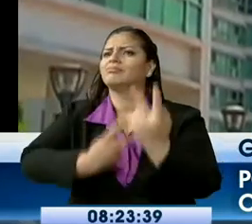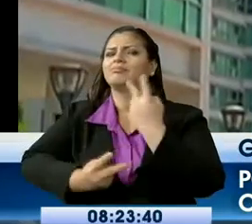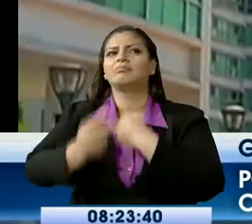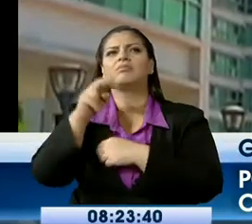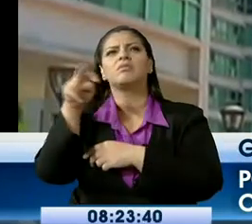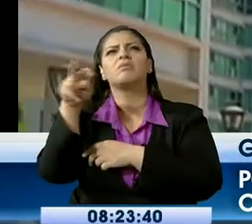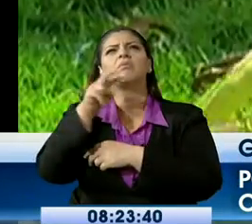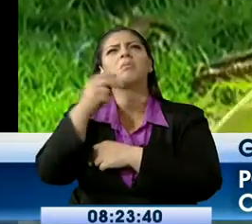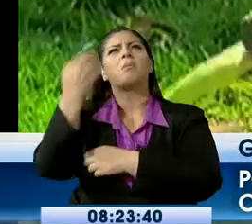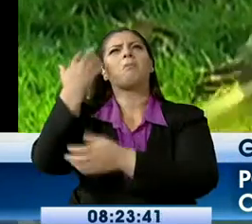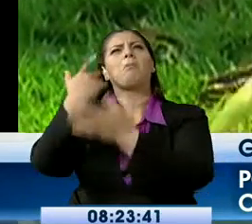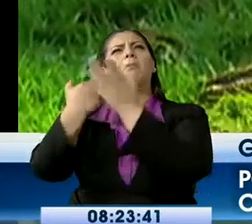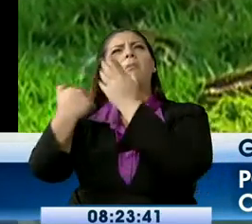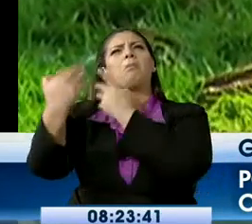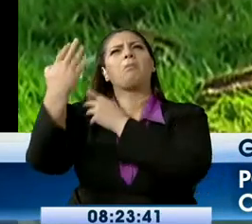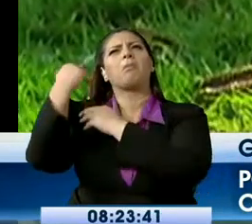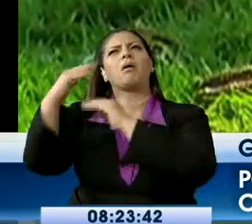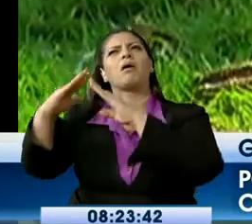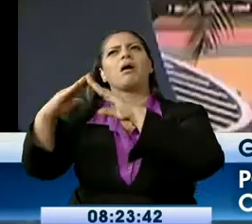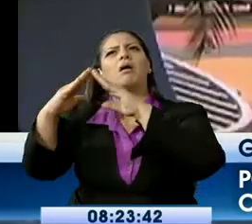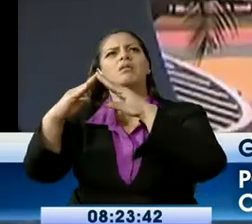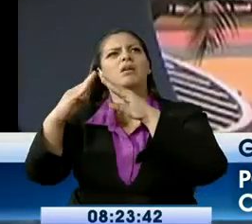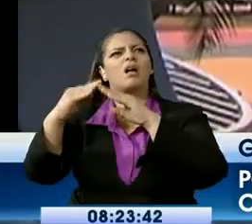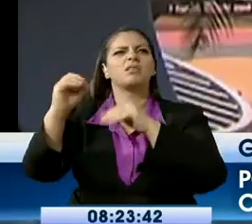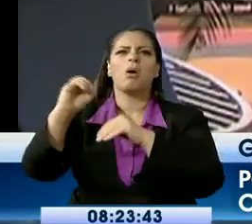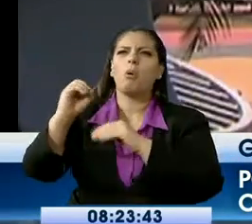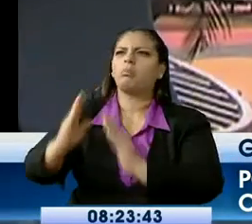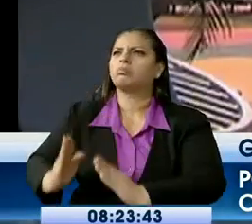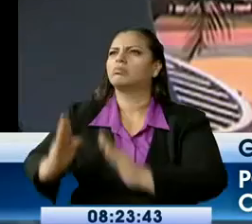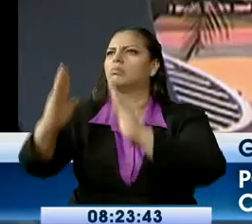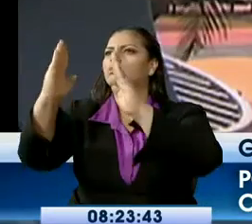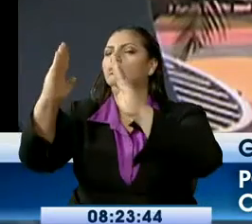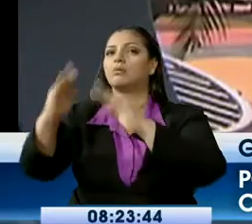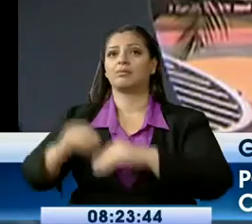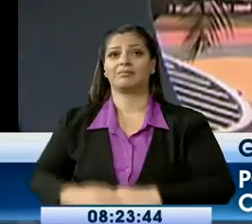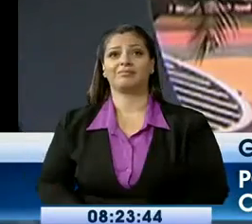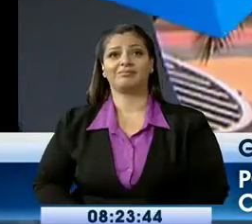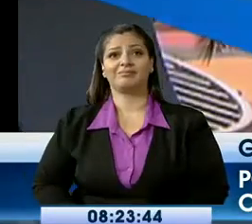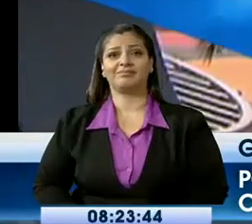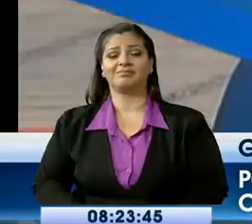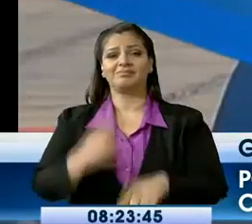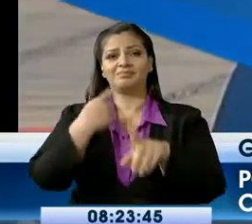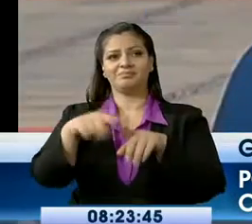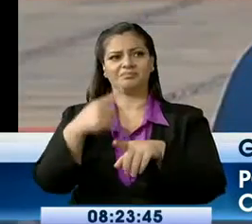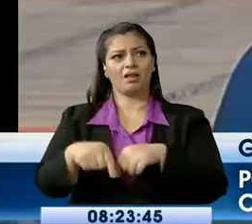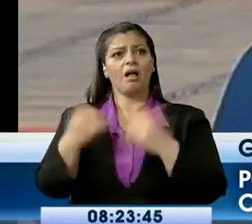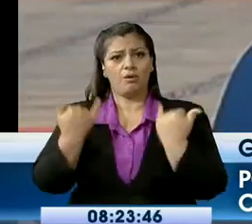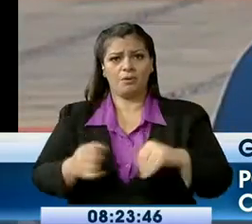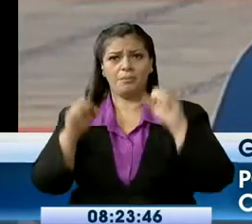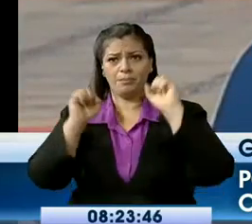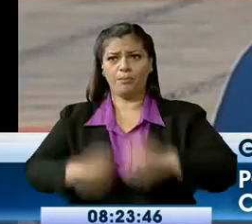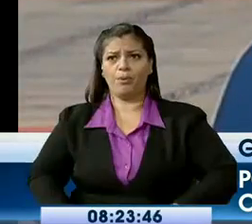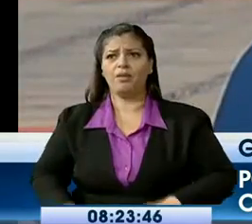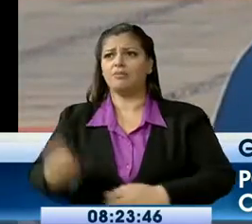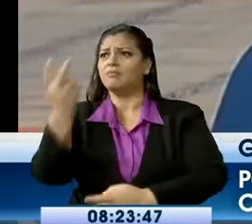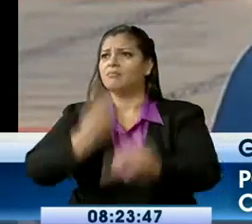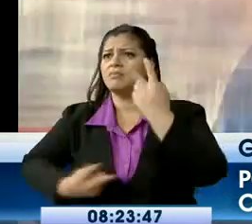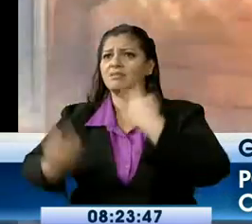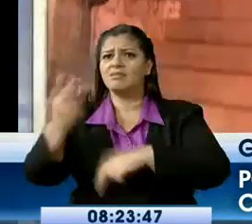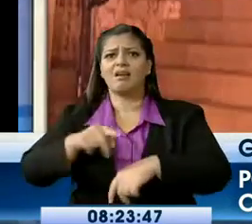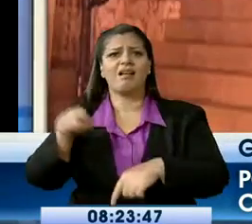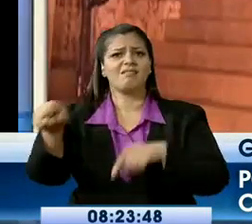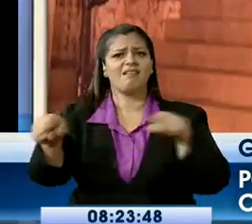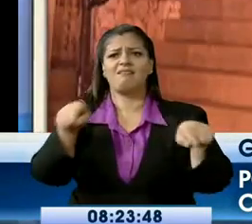arquitectura y belleza natural. Ha ganado la marca Guayaquil es mi destino. Porque hay tantos atractivos turísticos que ya tiene la ciudad.